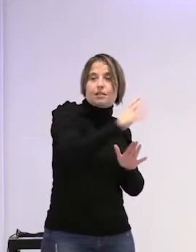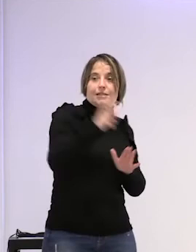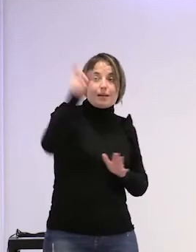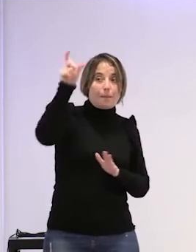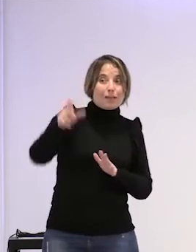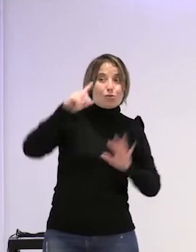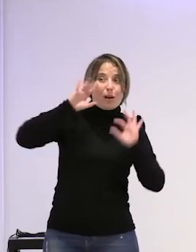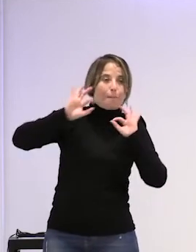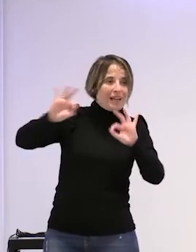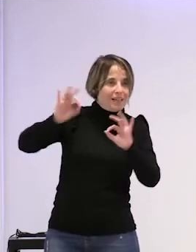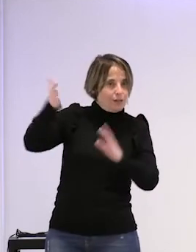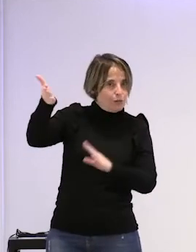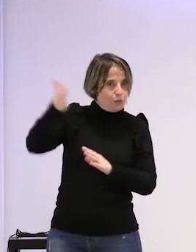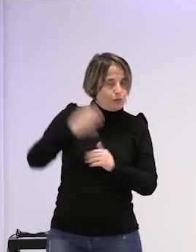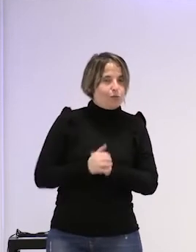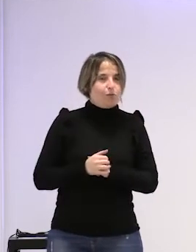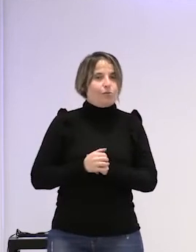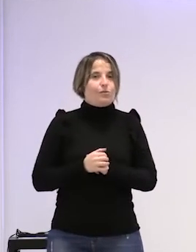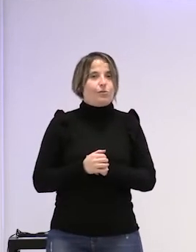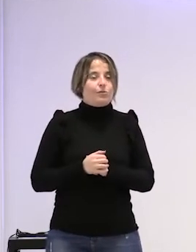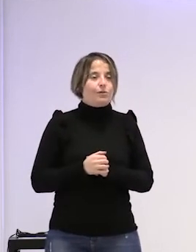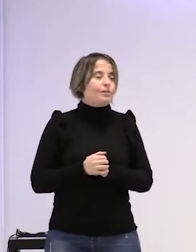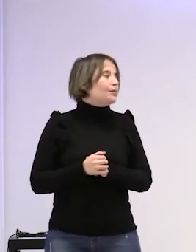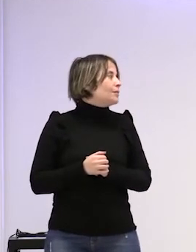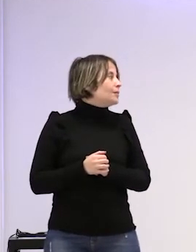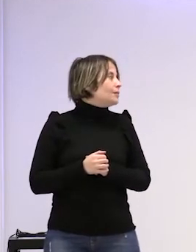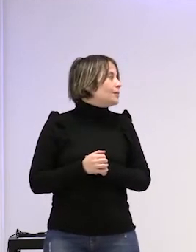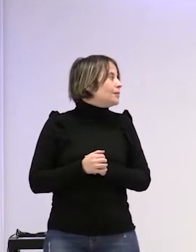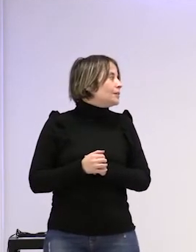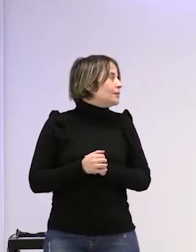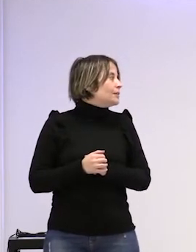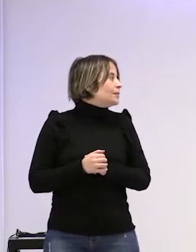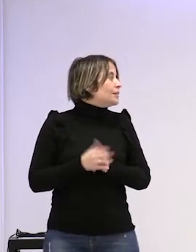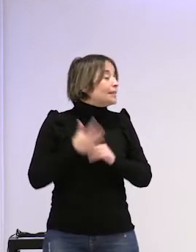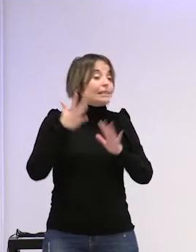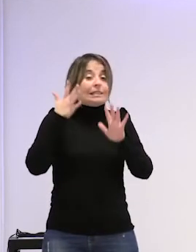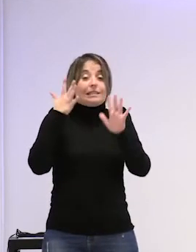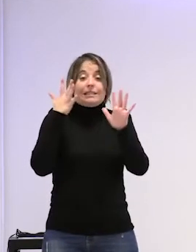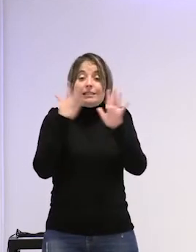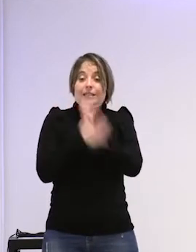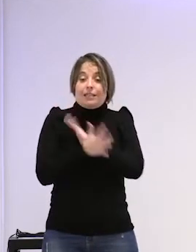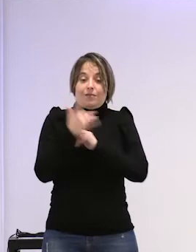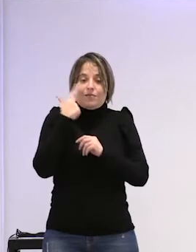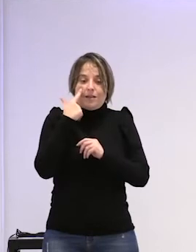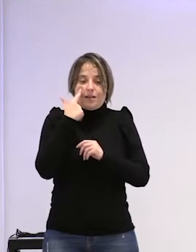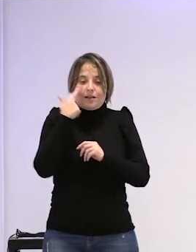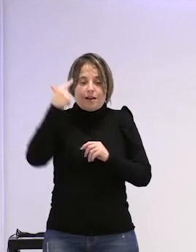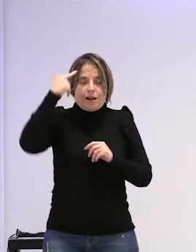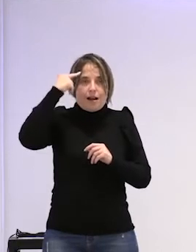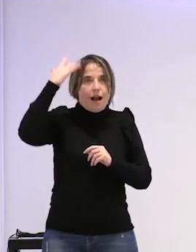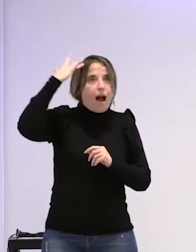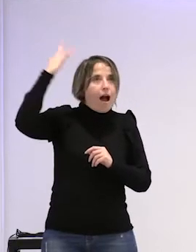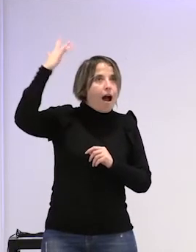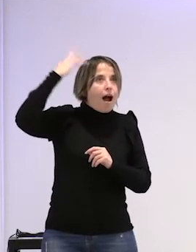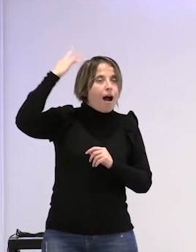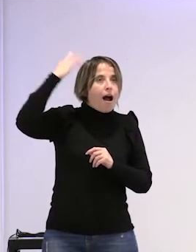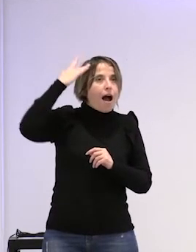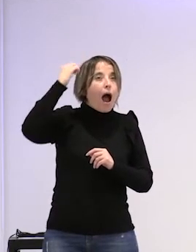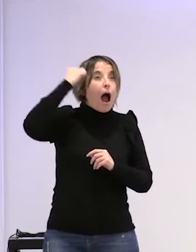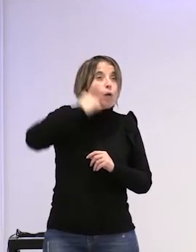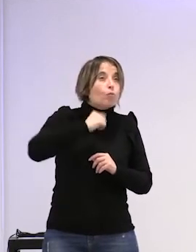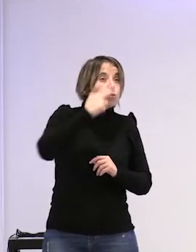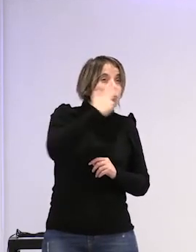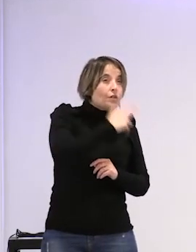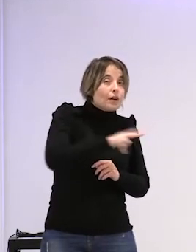peligro es un al final entonces en todo en este imaginario de los abusos sexuales en la infancia si